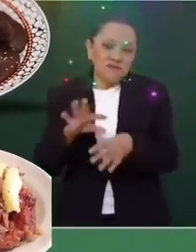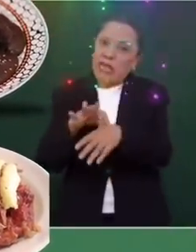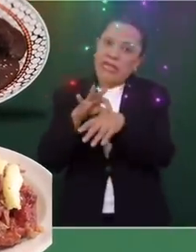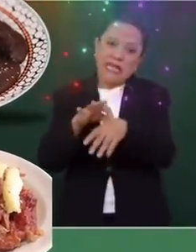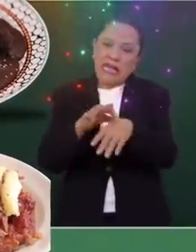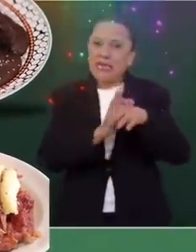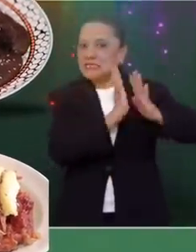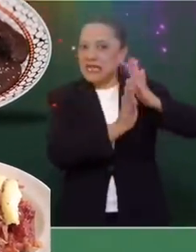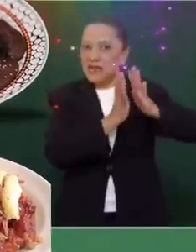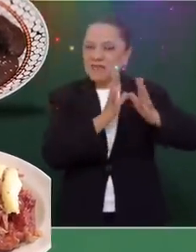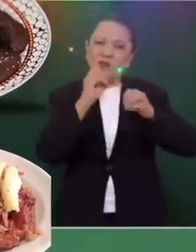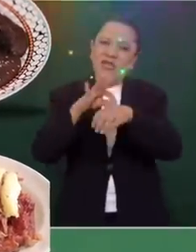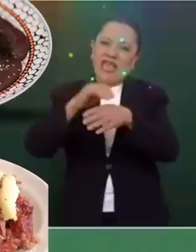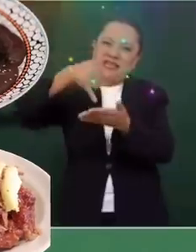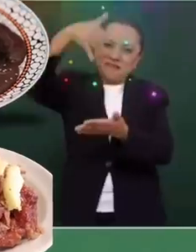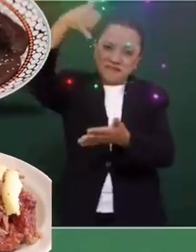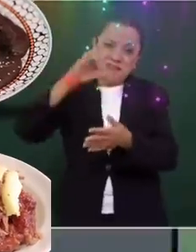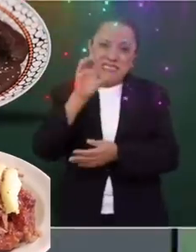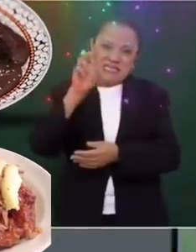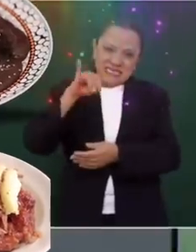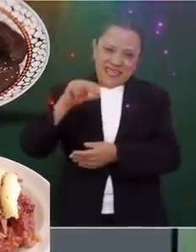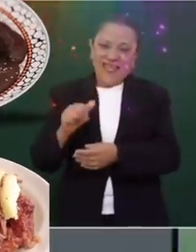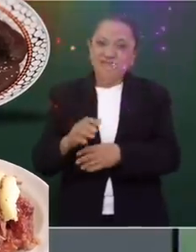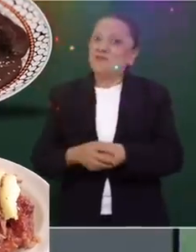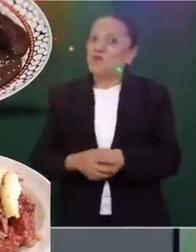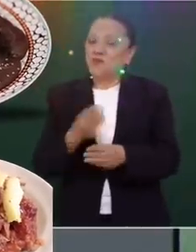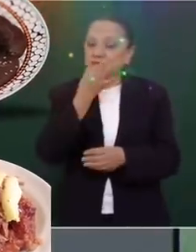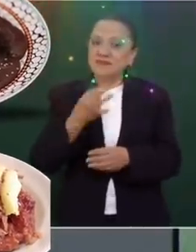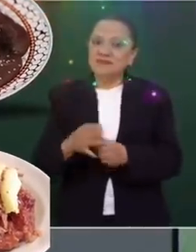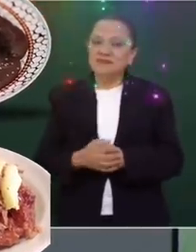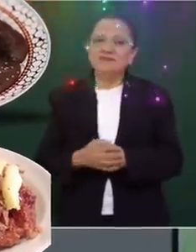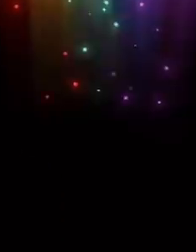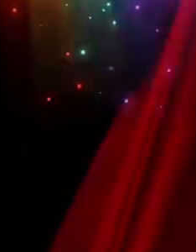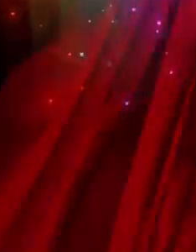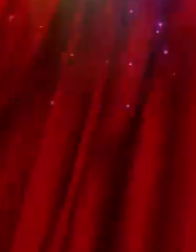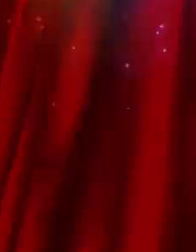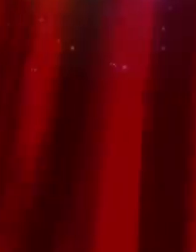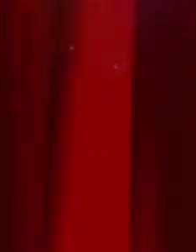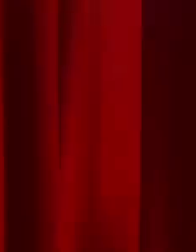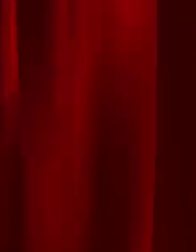carne, la asesina, es de lo mejor.